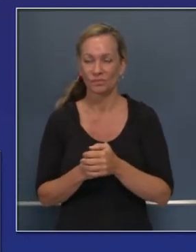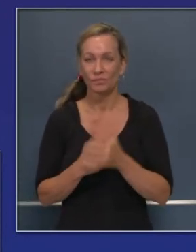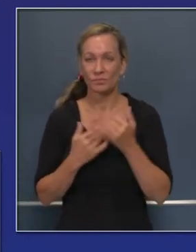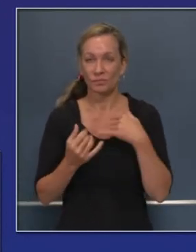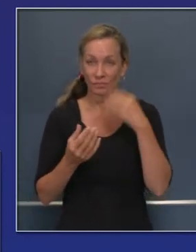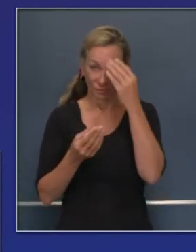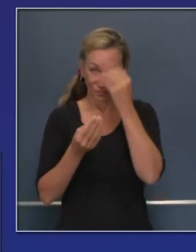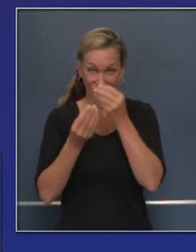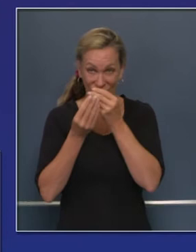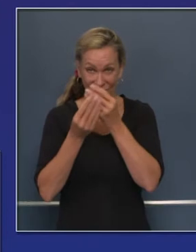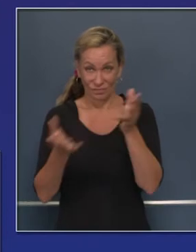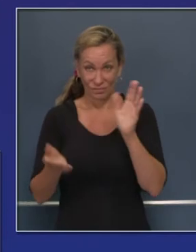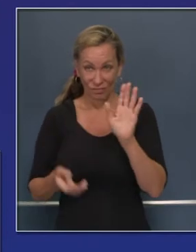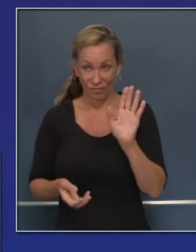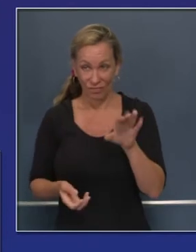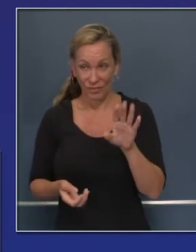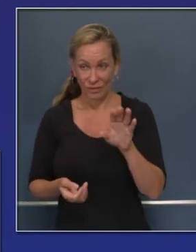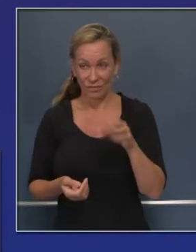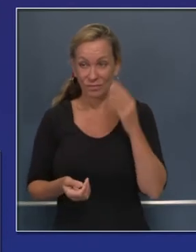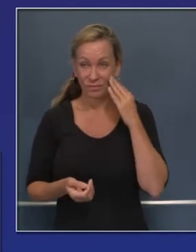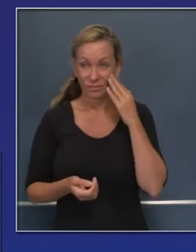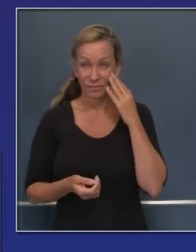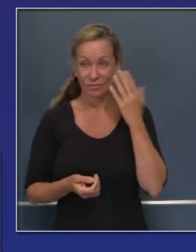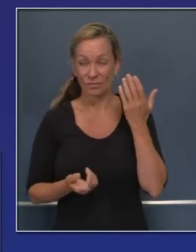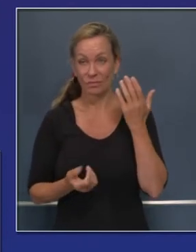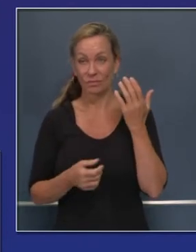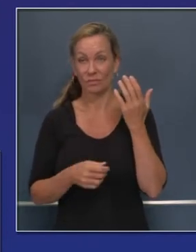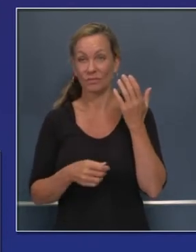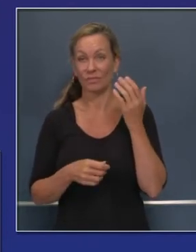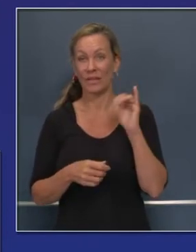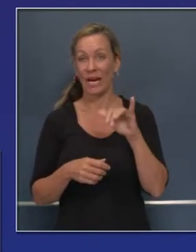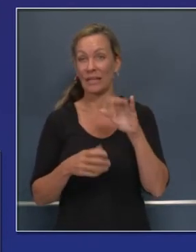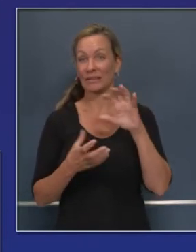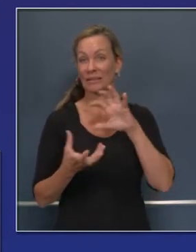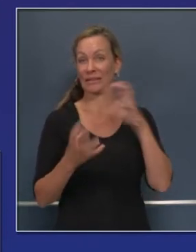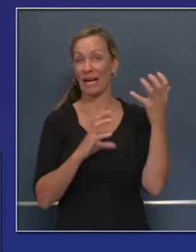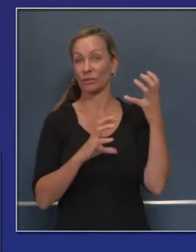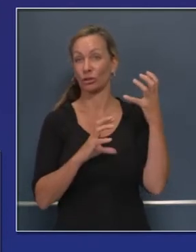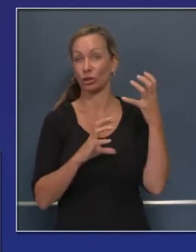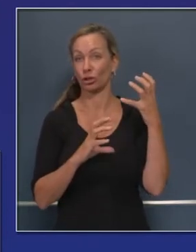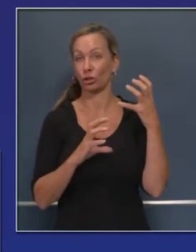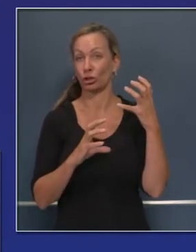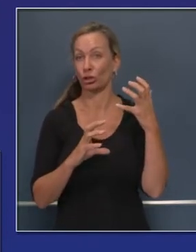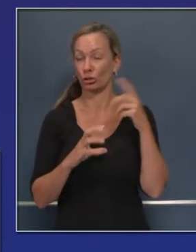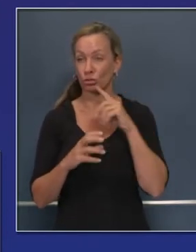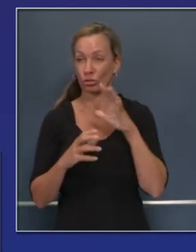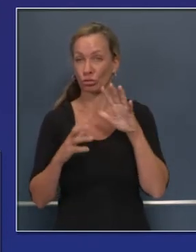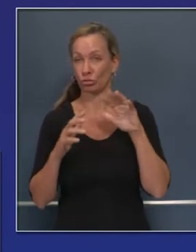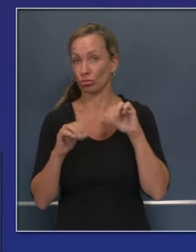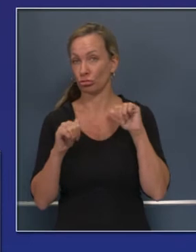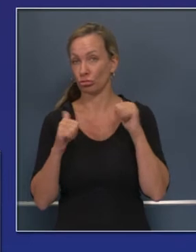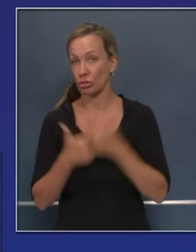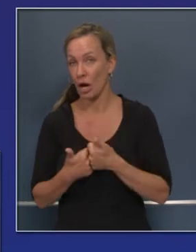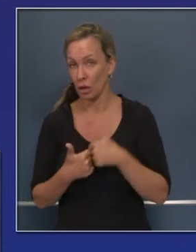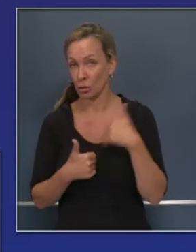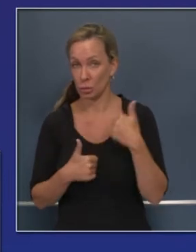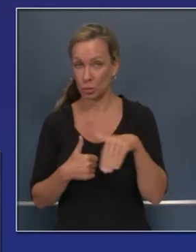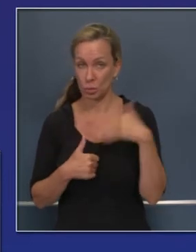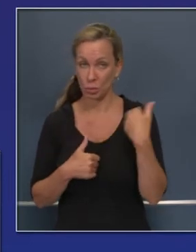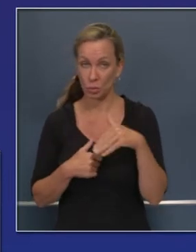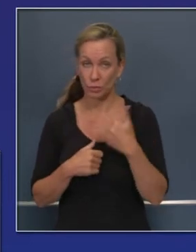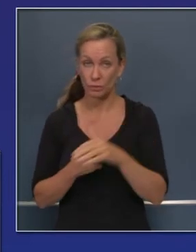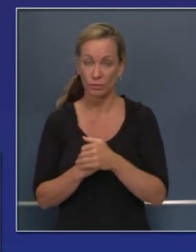buen momento para recordarles a todos cuáles son los retos que enfrentamos en cuanto a la pandemia y los números de casos